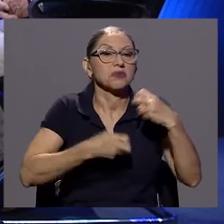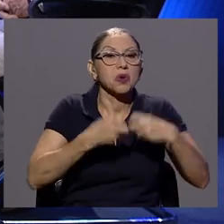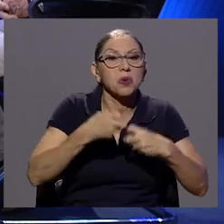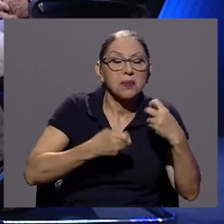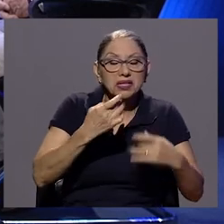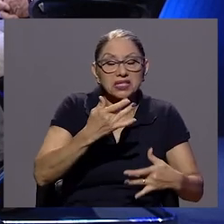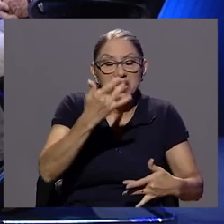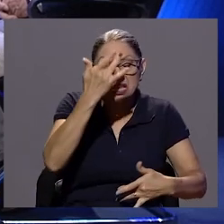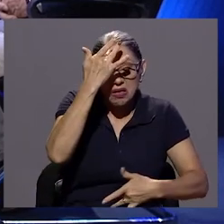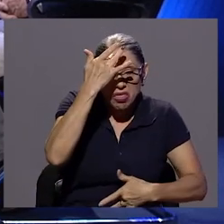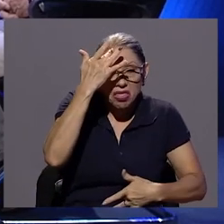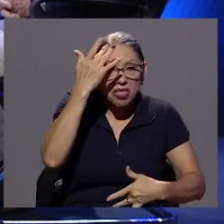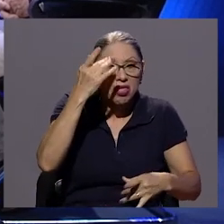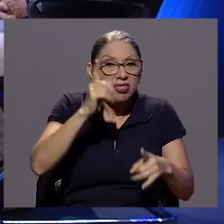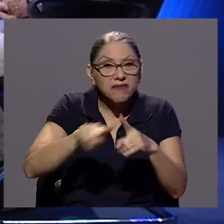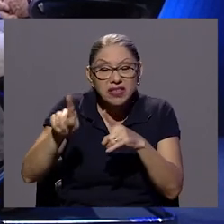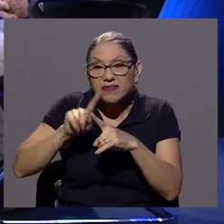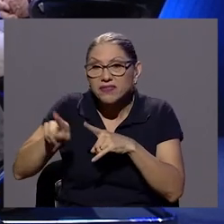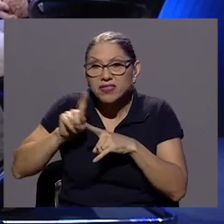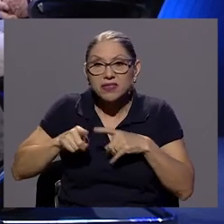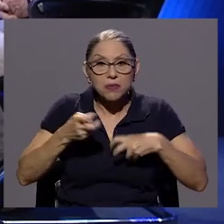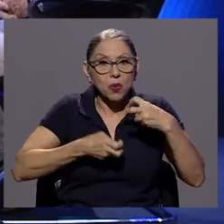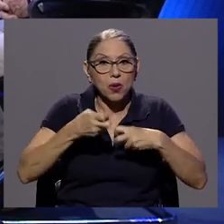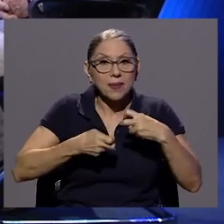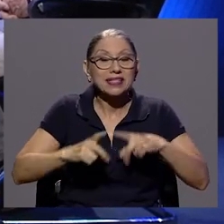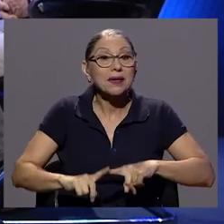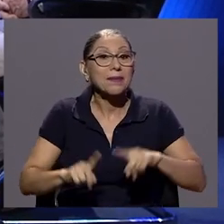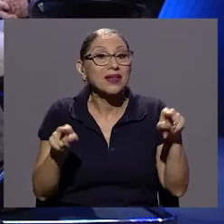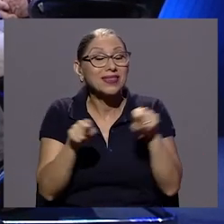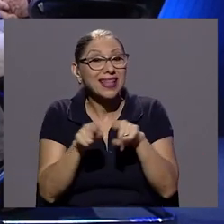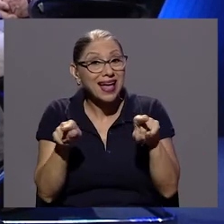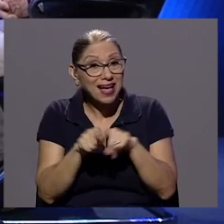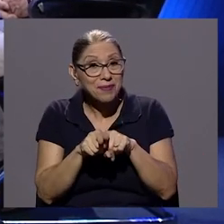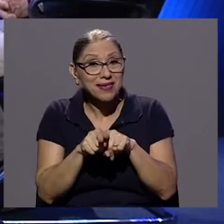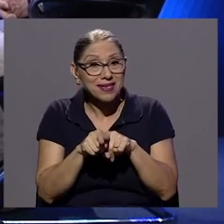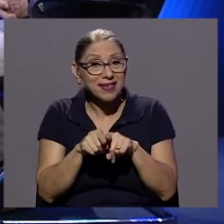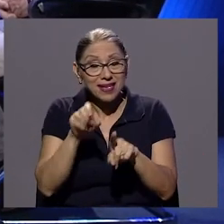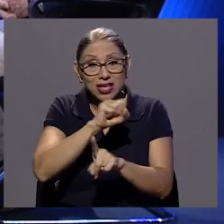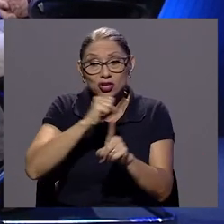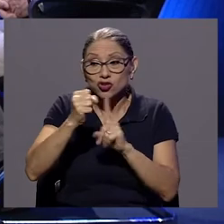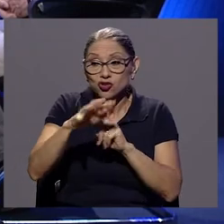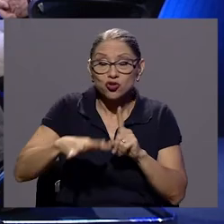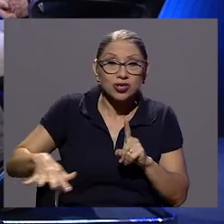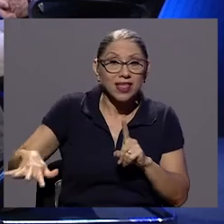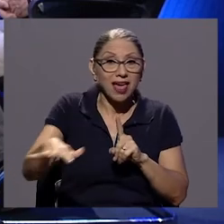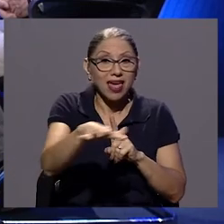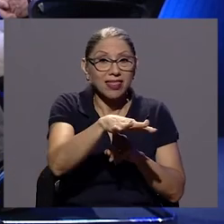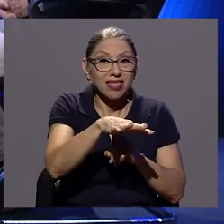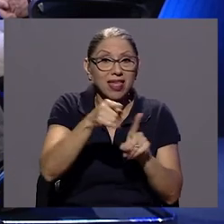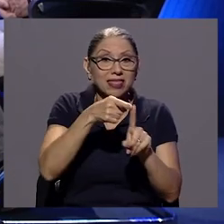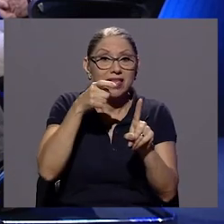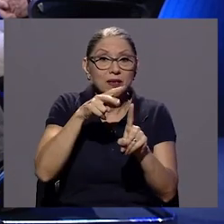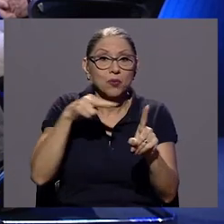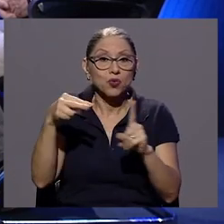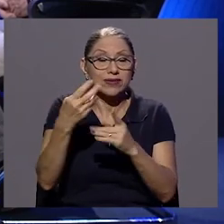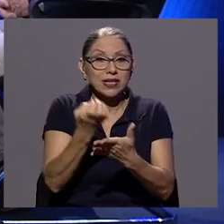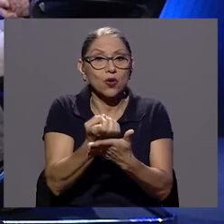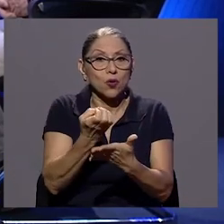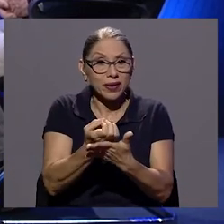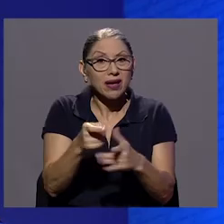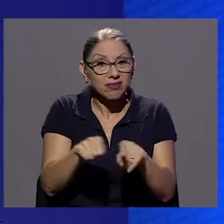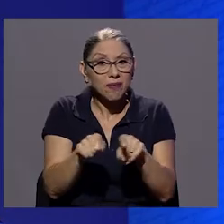problemas de salud, ¿verdad? Además de eso, la sociedad como un todo en la parte de la economía sufre porque